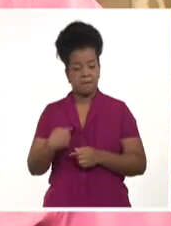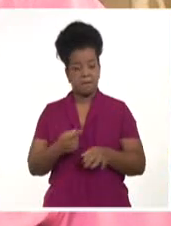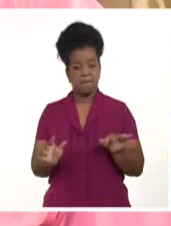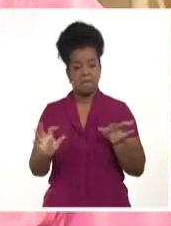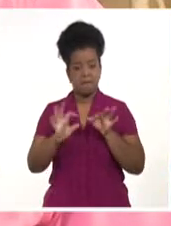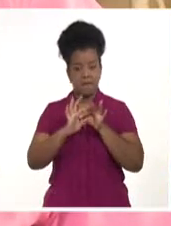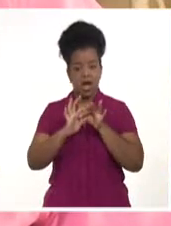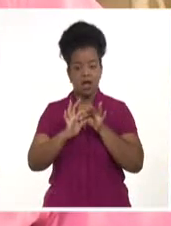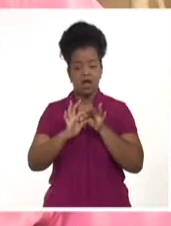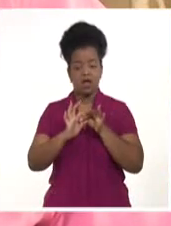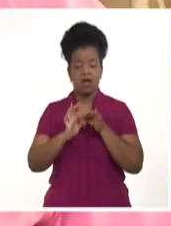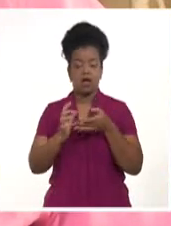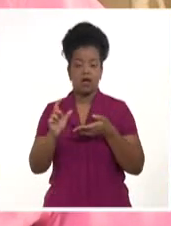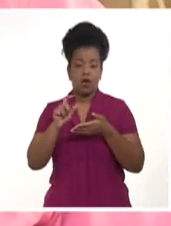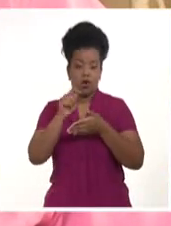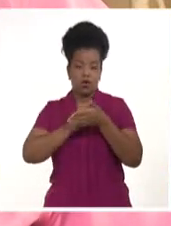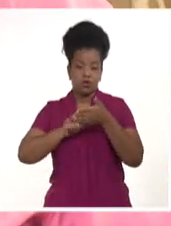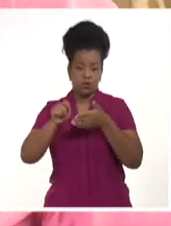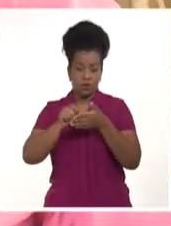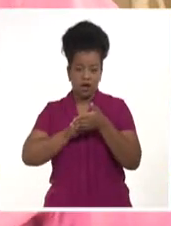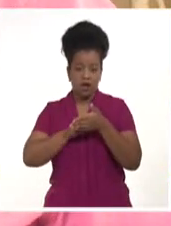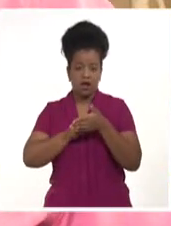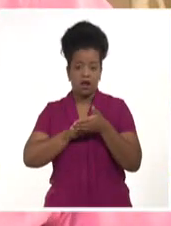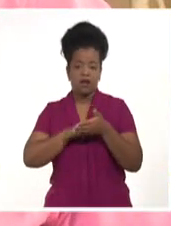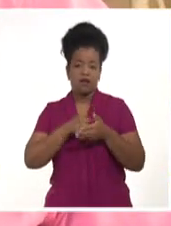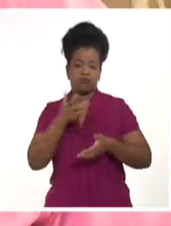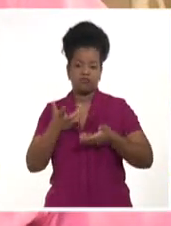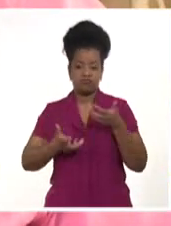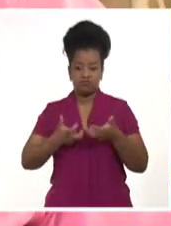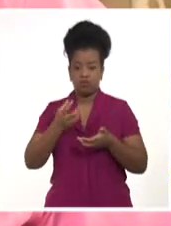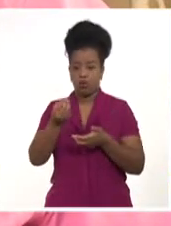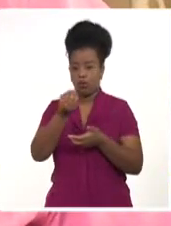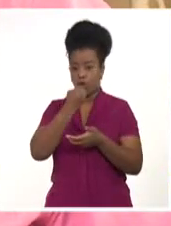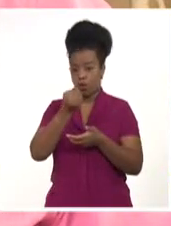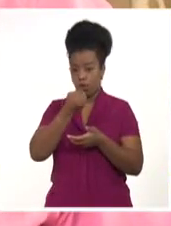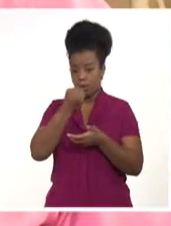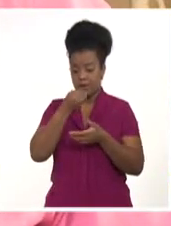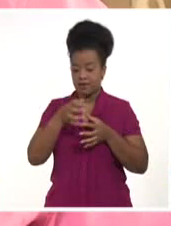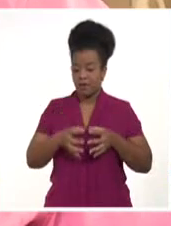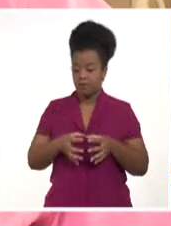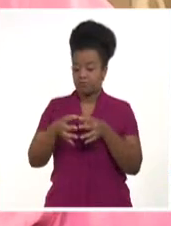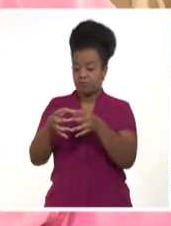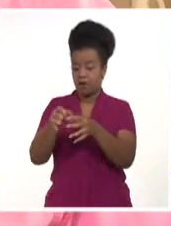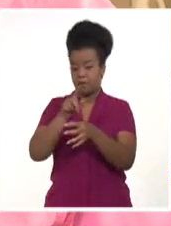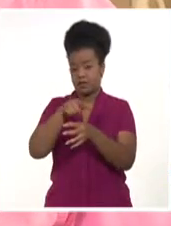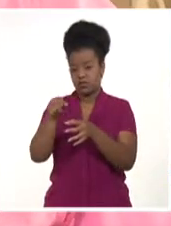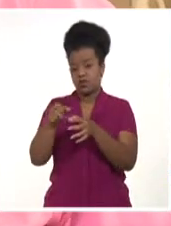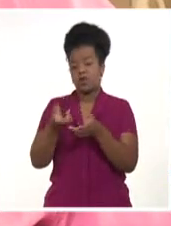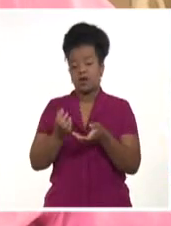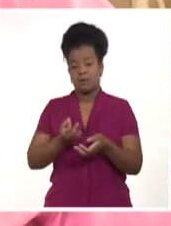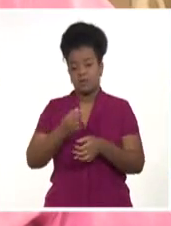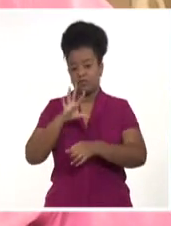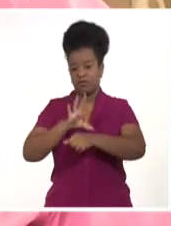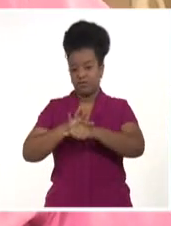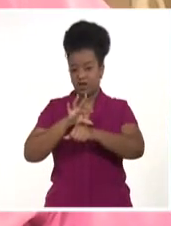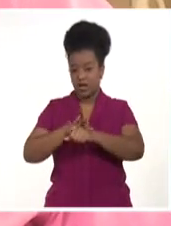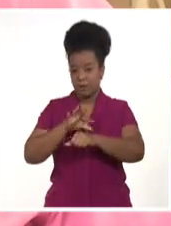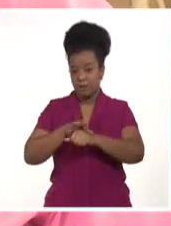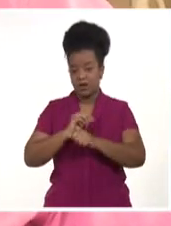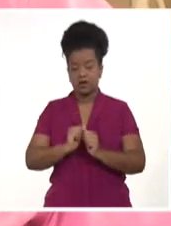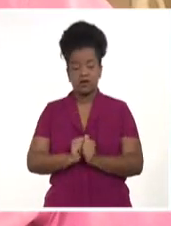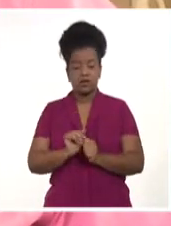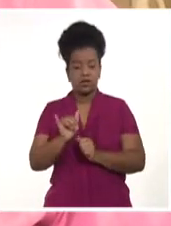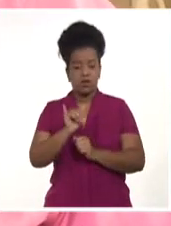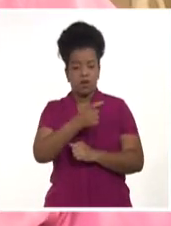ofertando comidas para llevar, comidas elaboradas. Nuestros puntos de venta se convirtieron en puntos para la población y